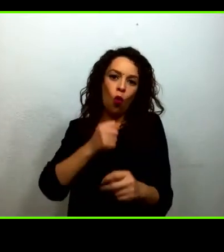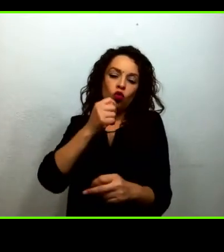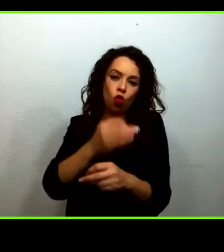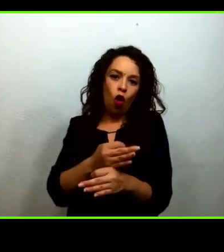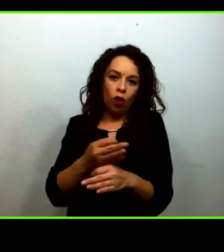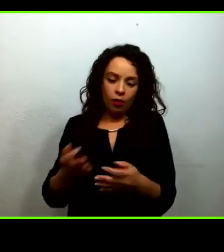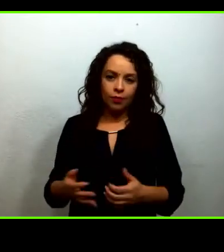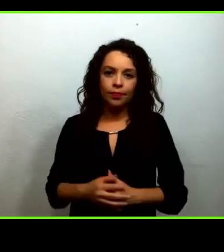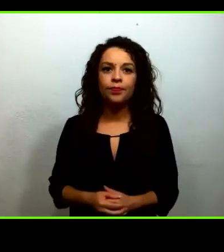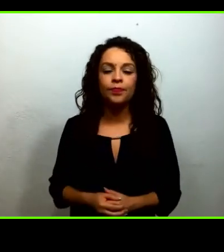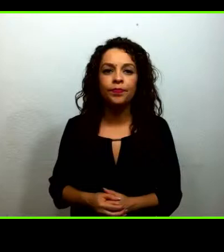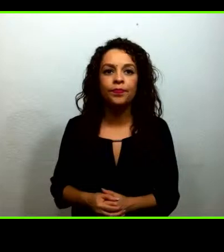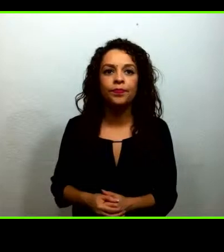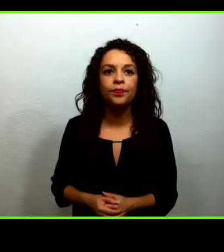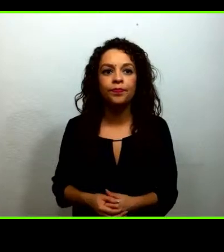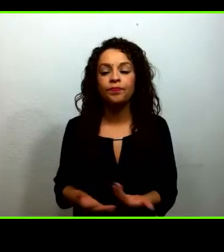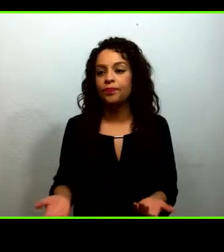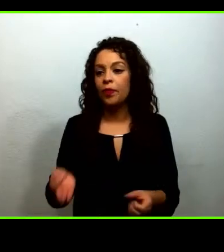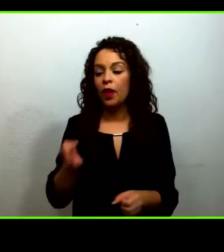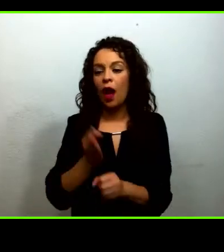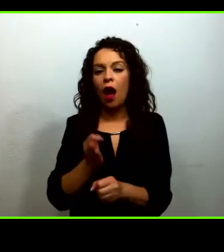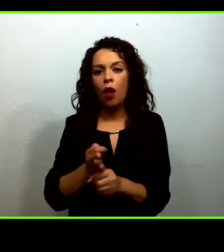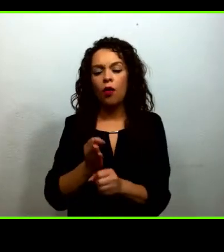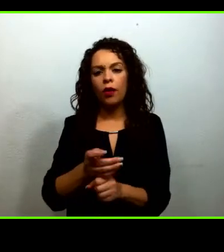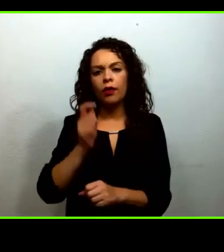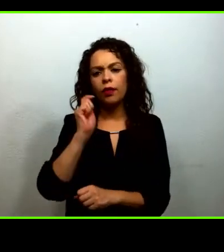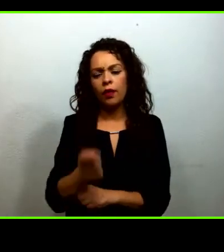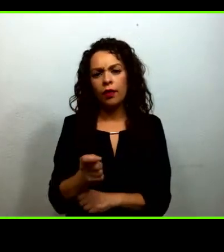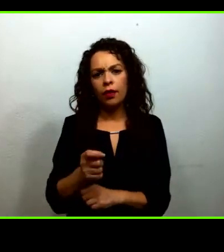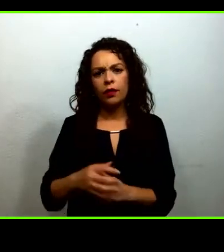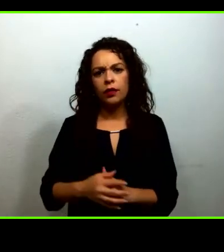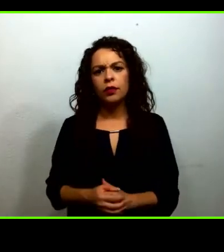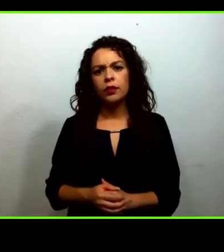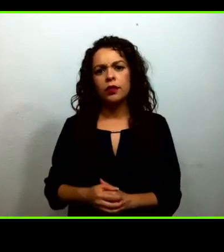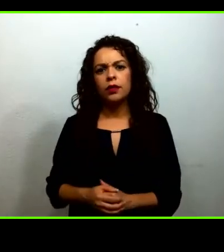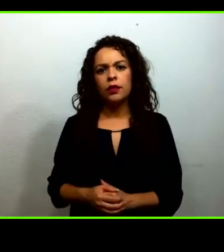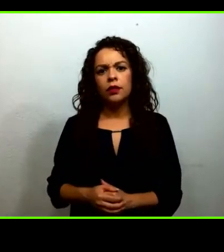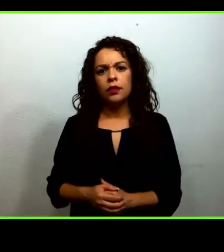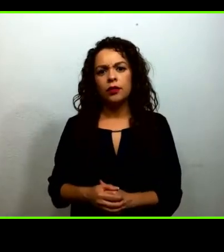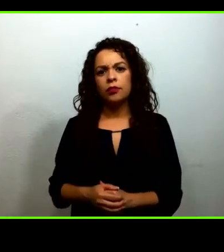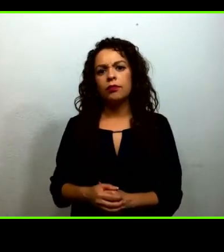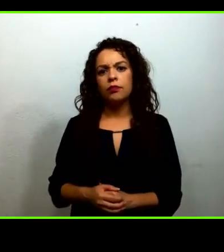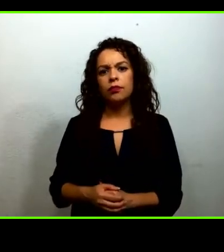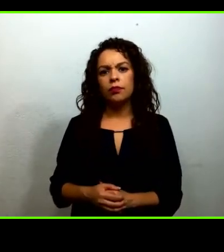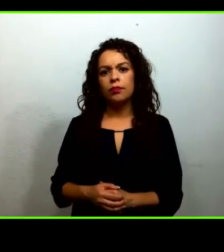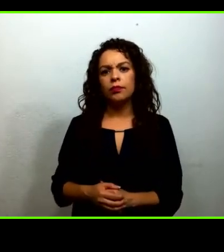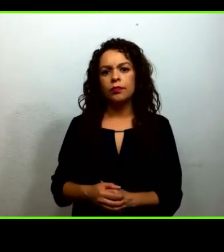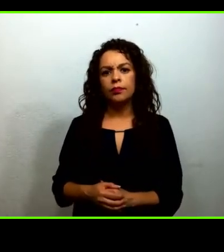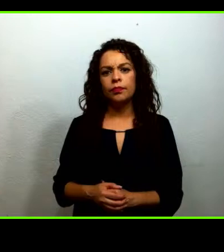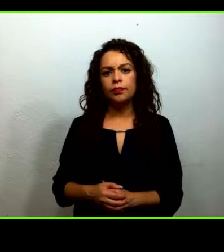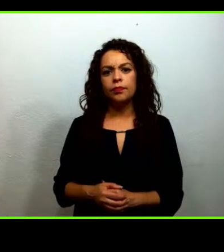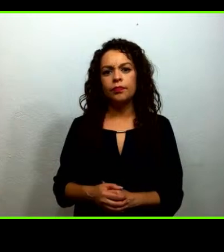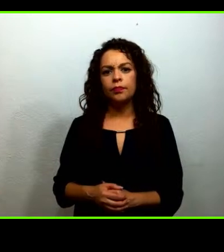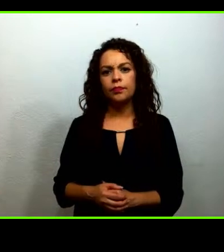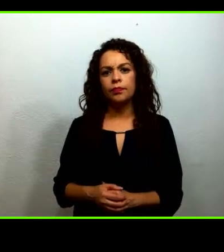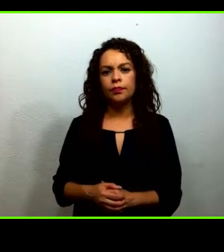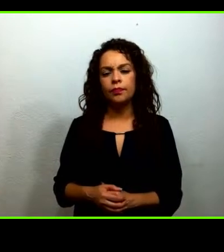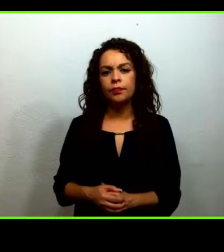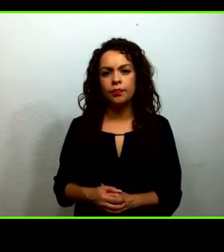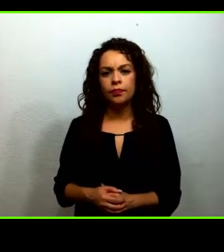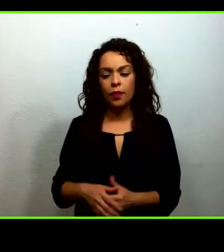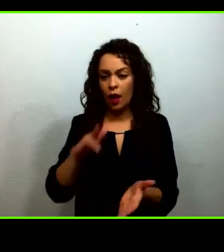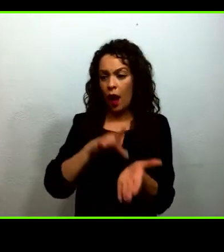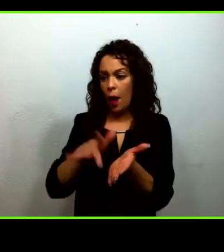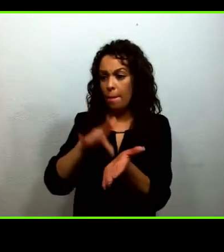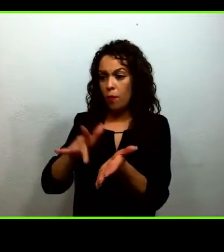insisto, ahora están en educación superior, nos están ayudando para apoyar a los maestros